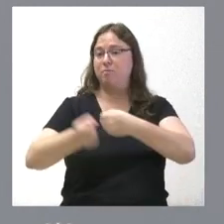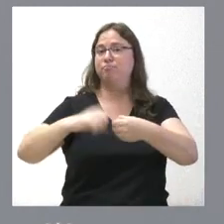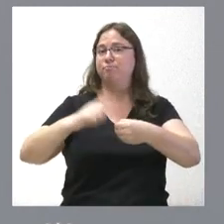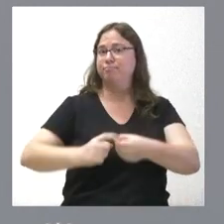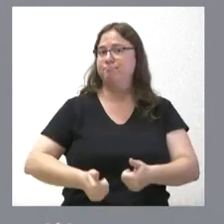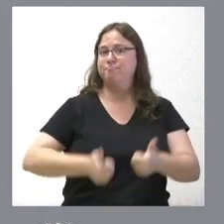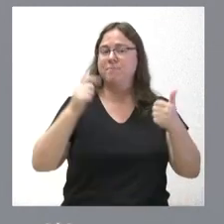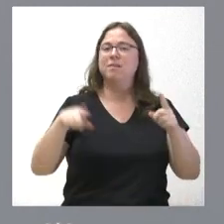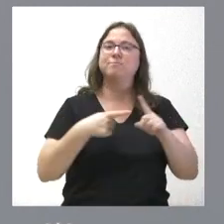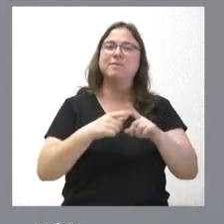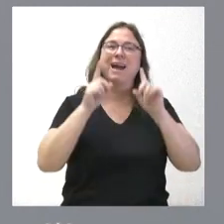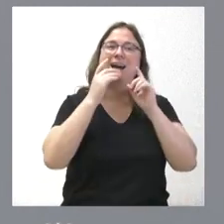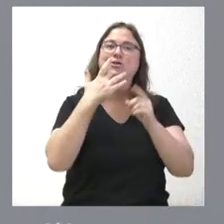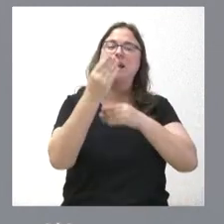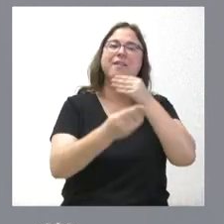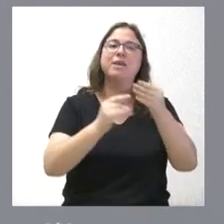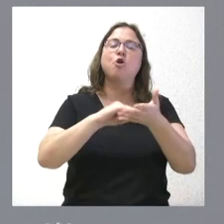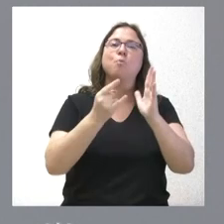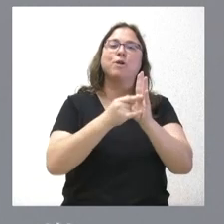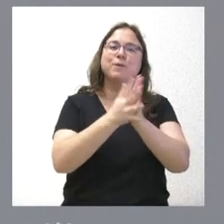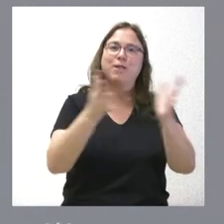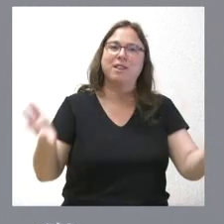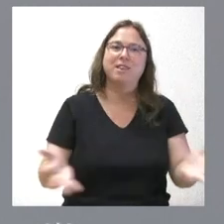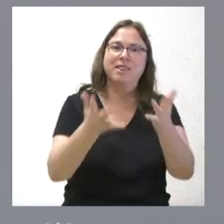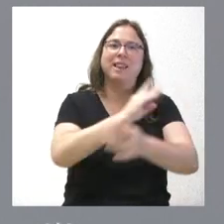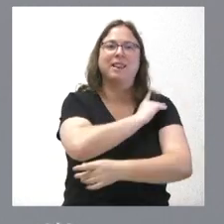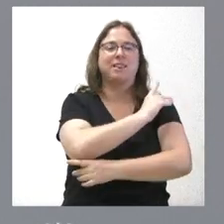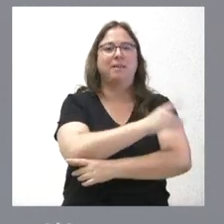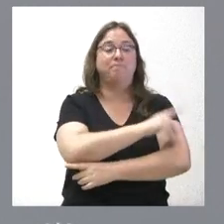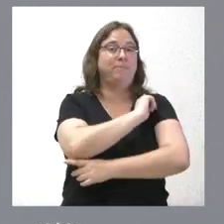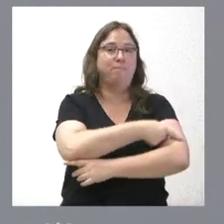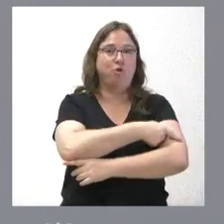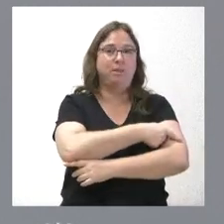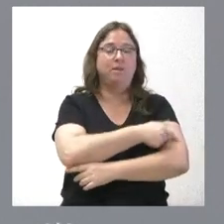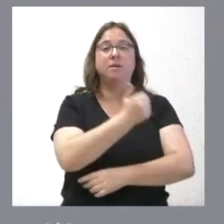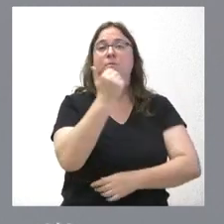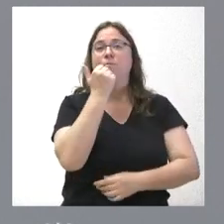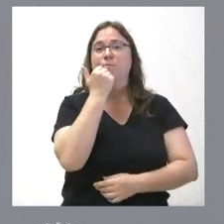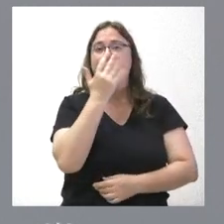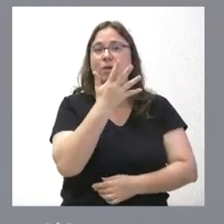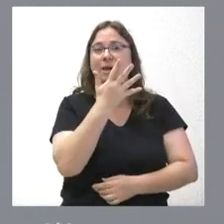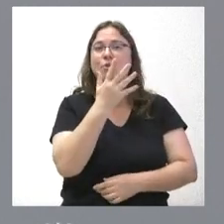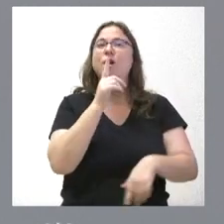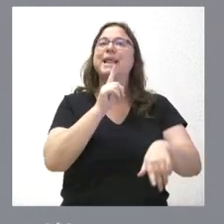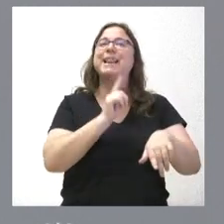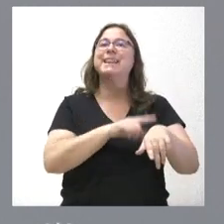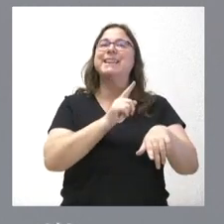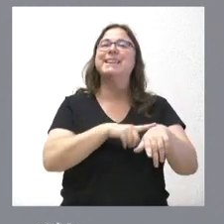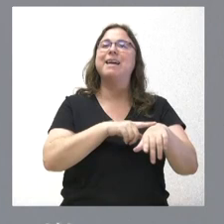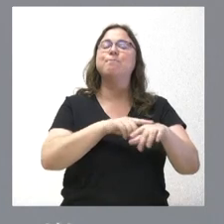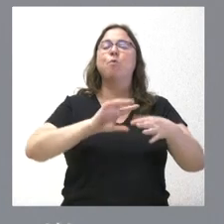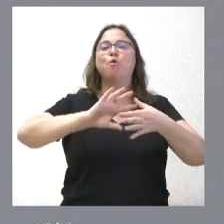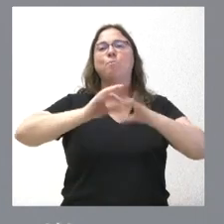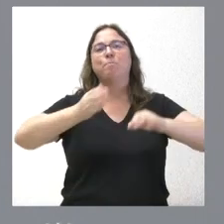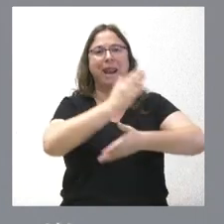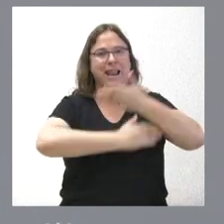especialmente, se llevan a cabo los proyectos de promoción deportiva en este ámbito, en este ejercicio, como es el caso de tiempos paralímpicos, los